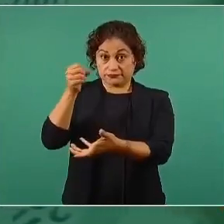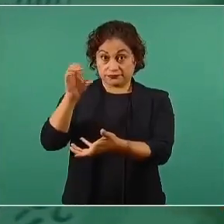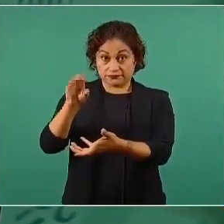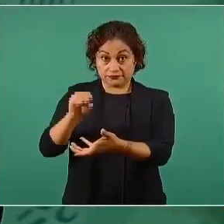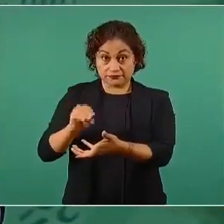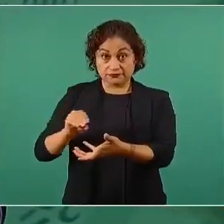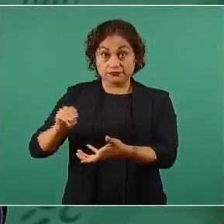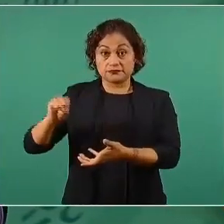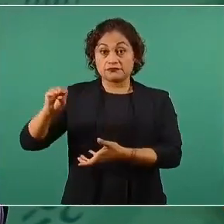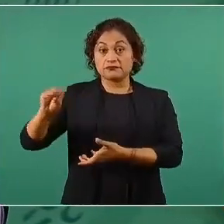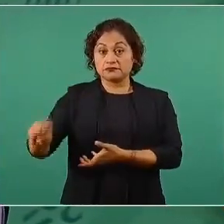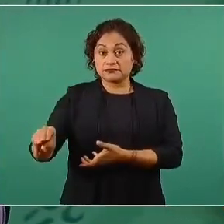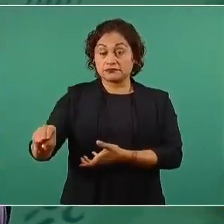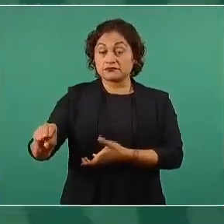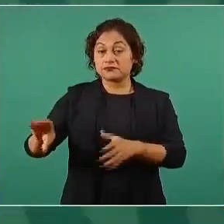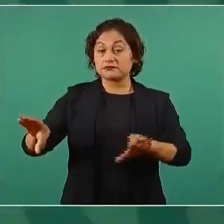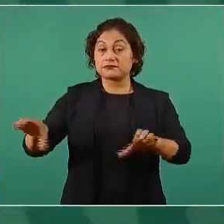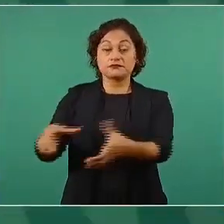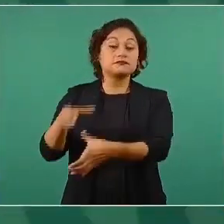legisladores